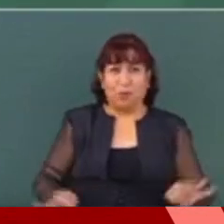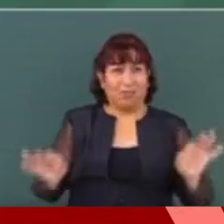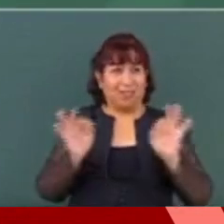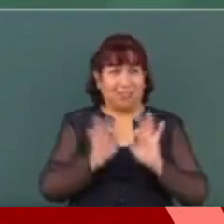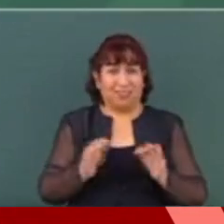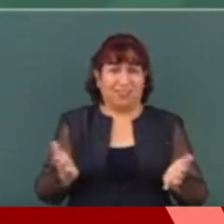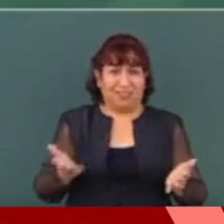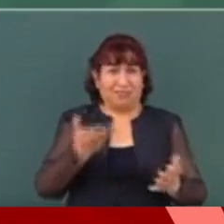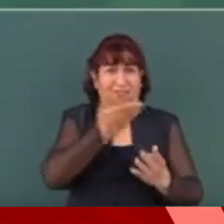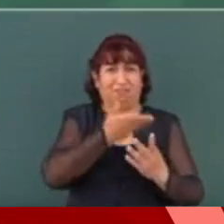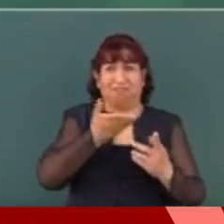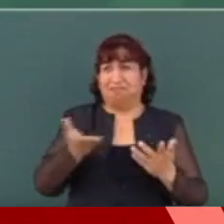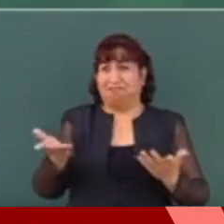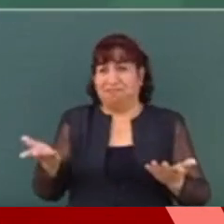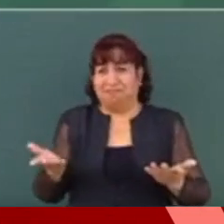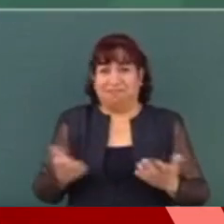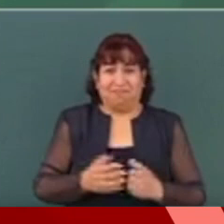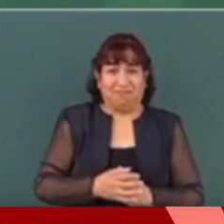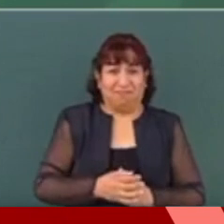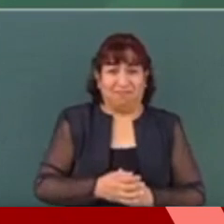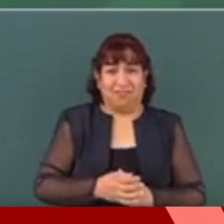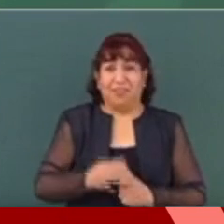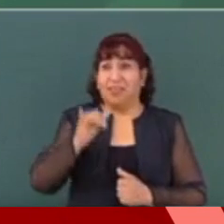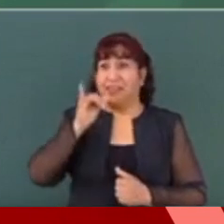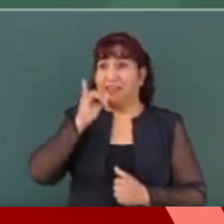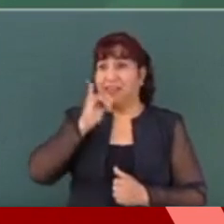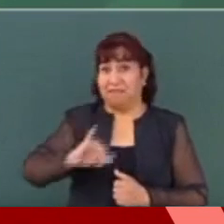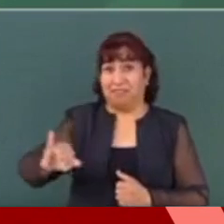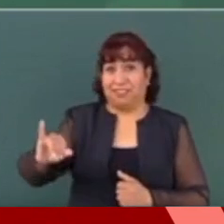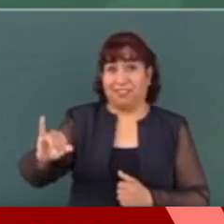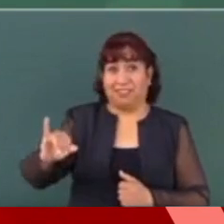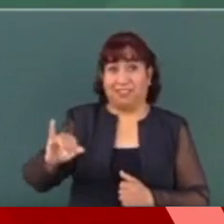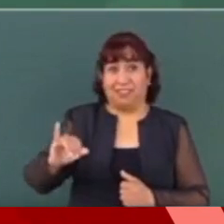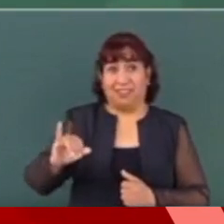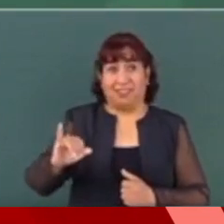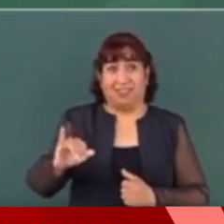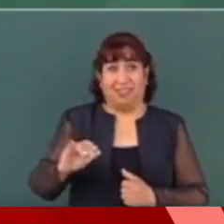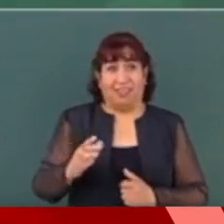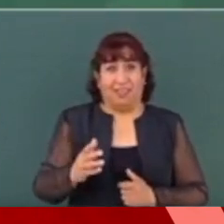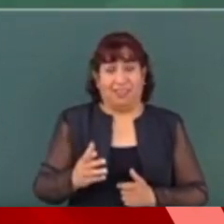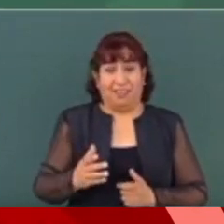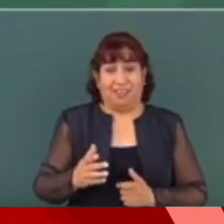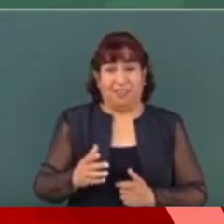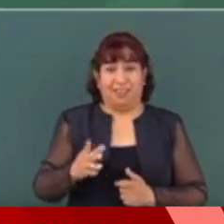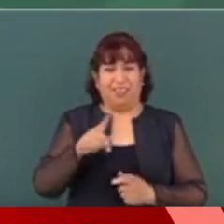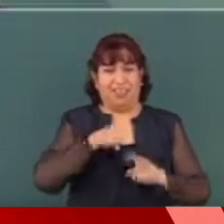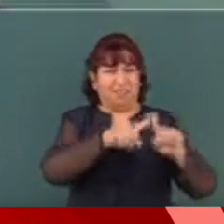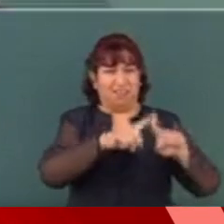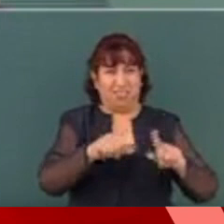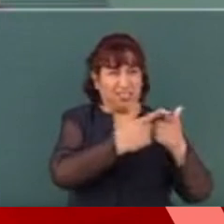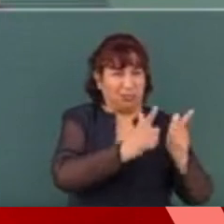jefes de las bandas